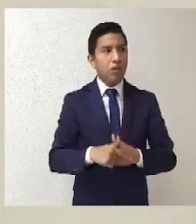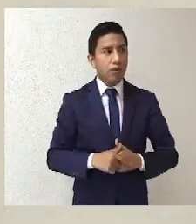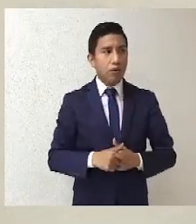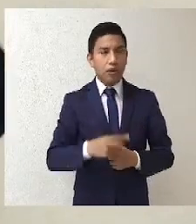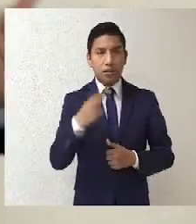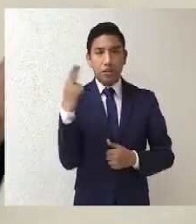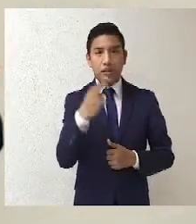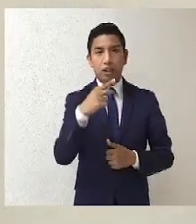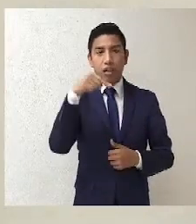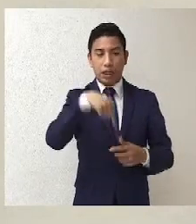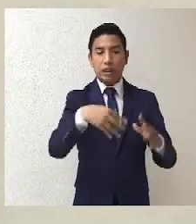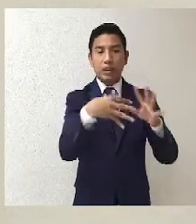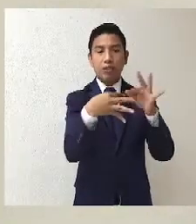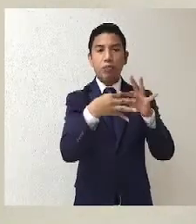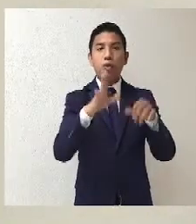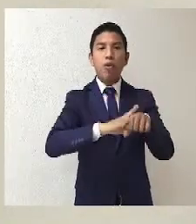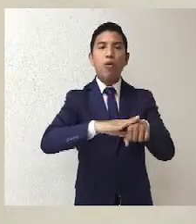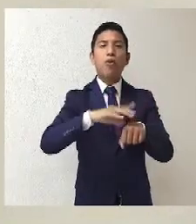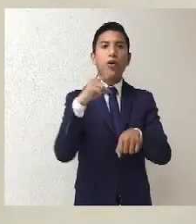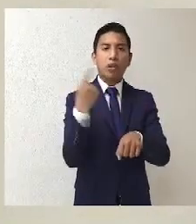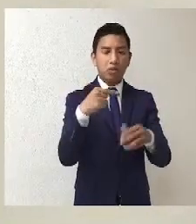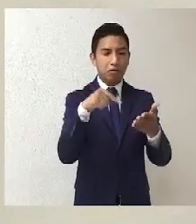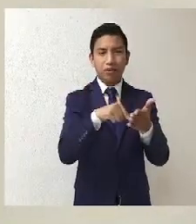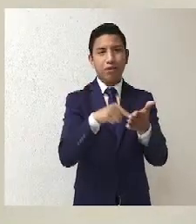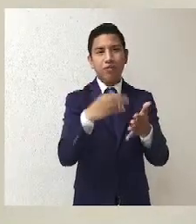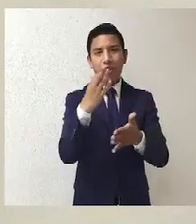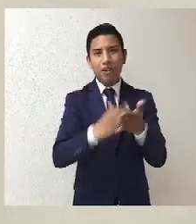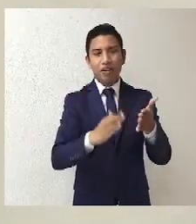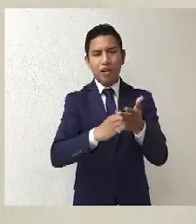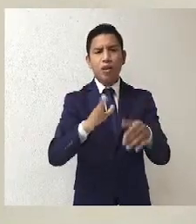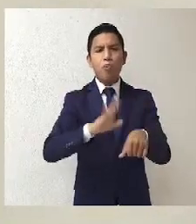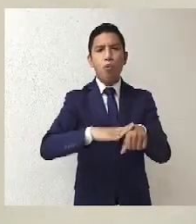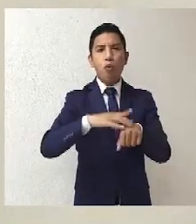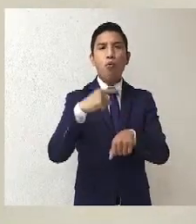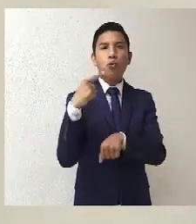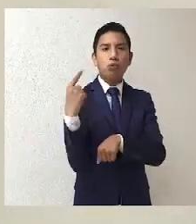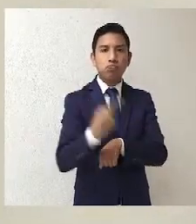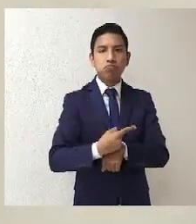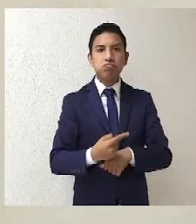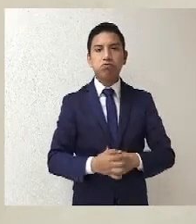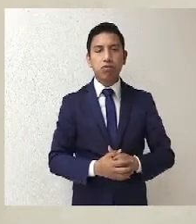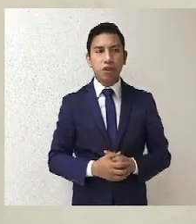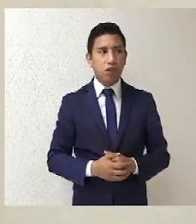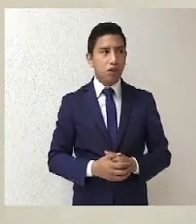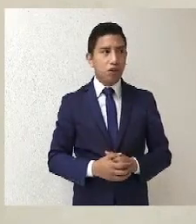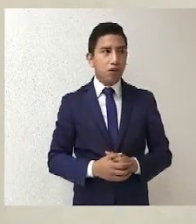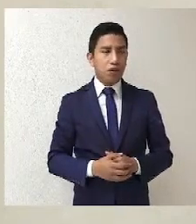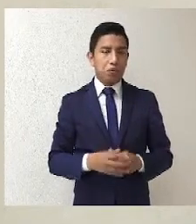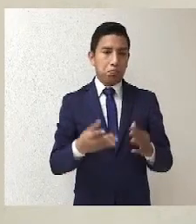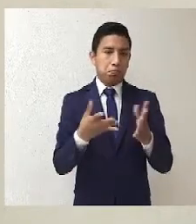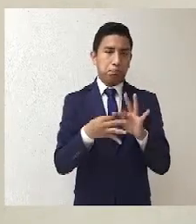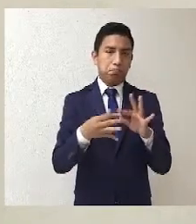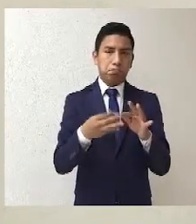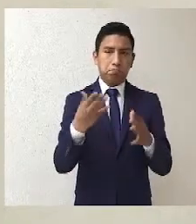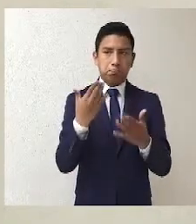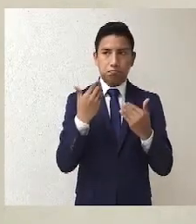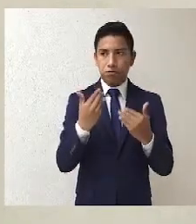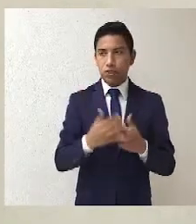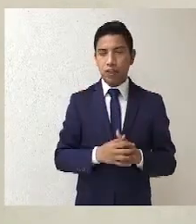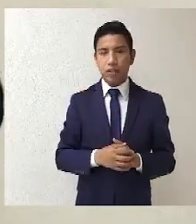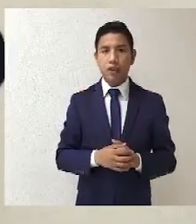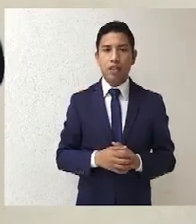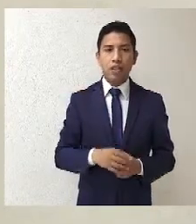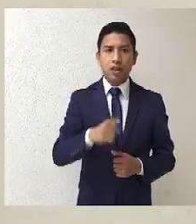que justificarlo, y esto es algo que no hace la parte actora. Es por eso que el tribunal